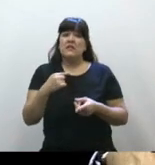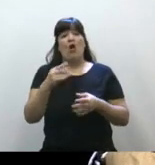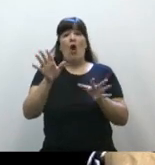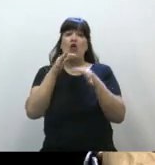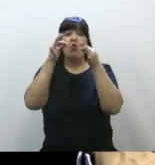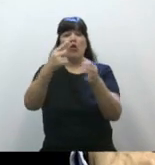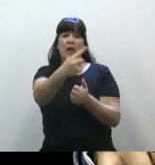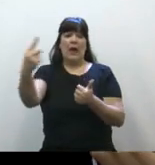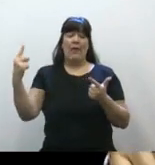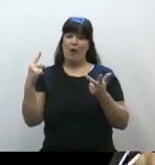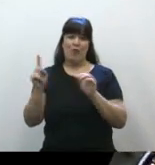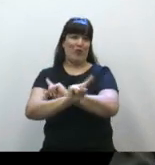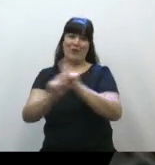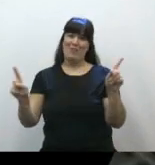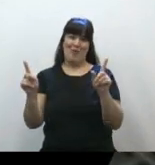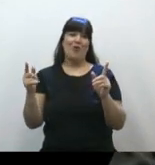absoluto.